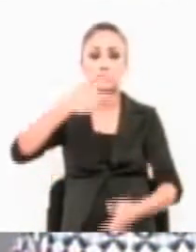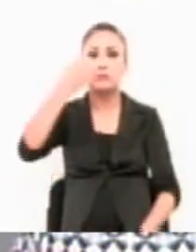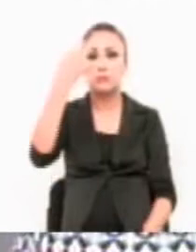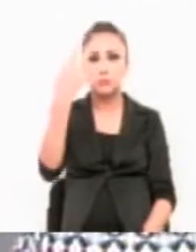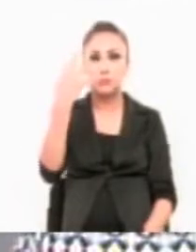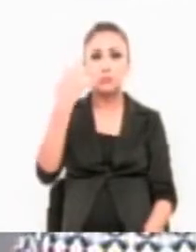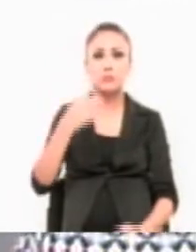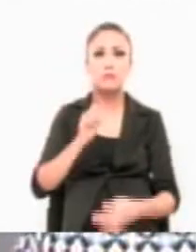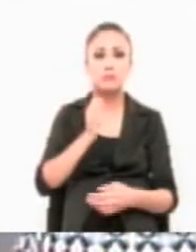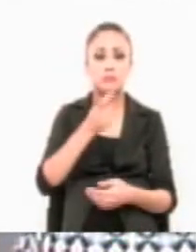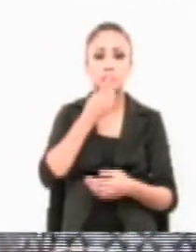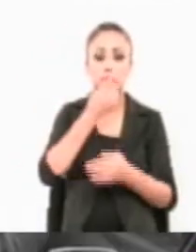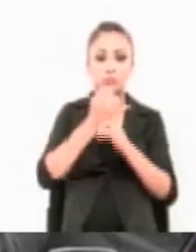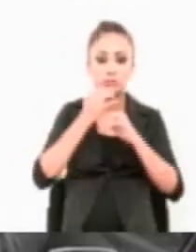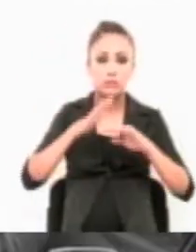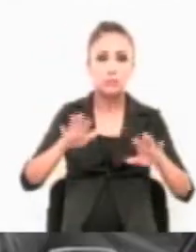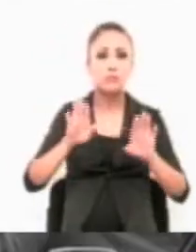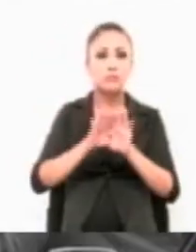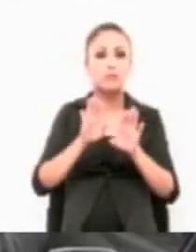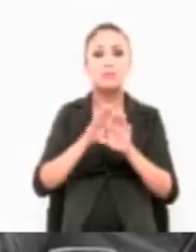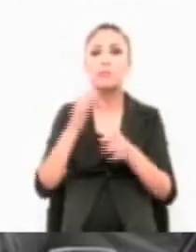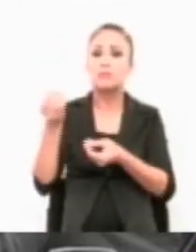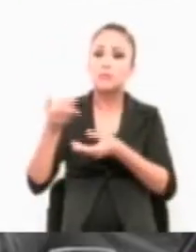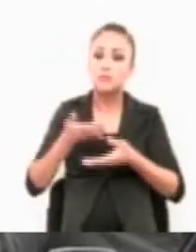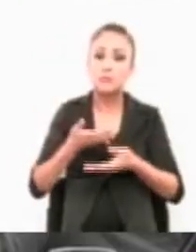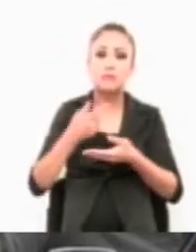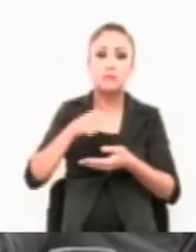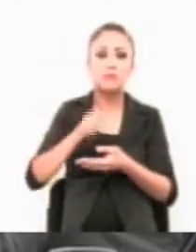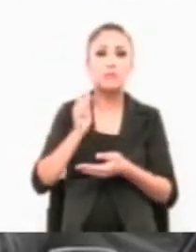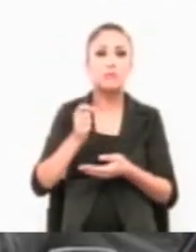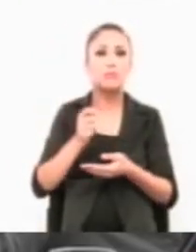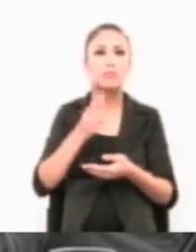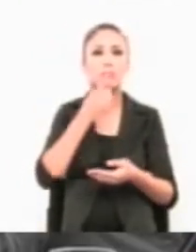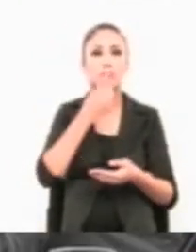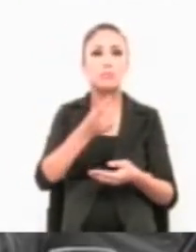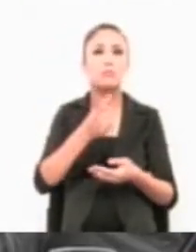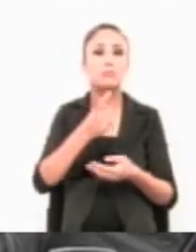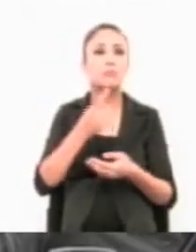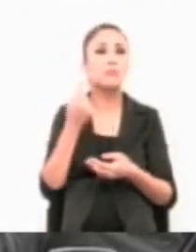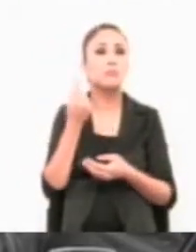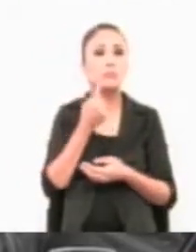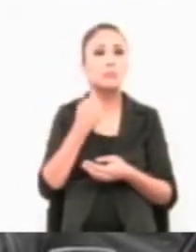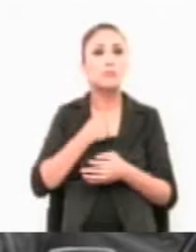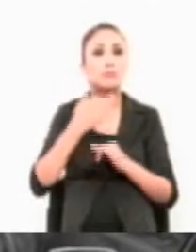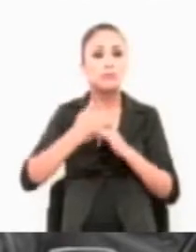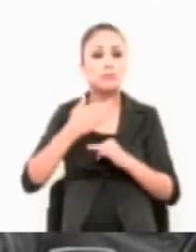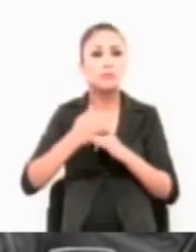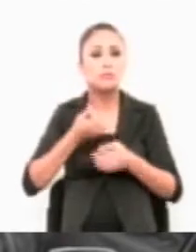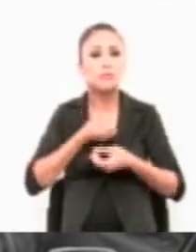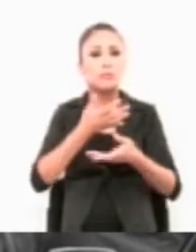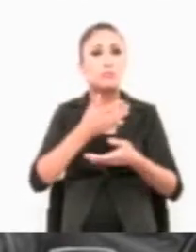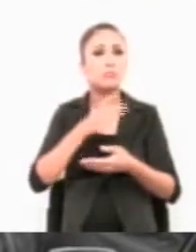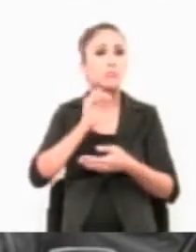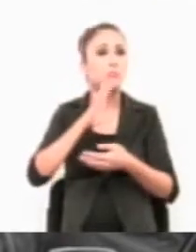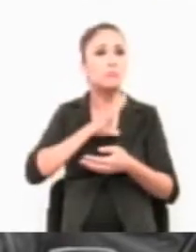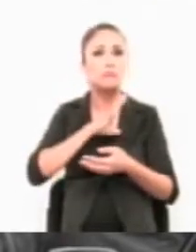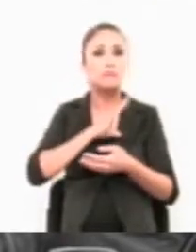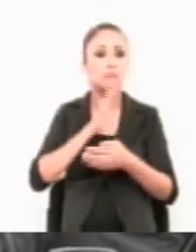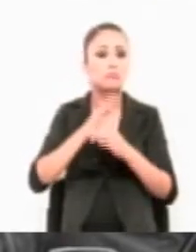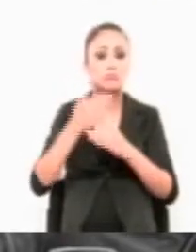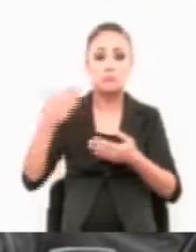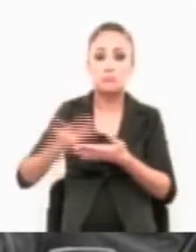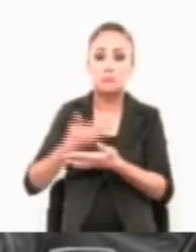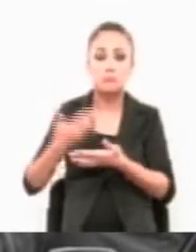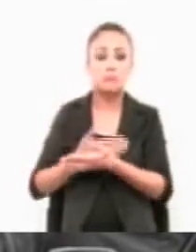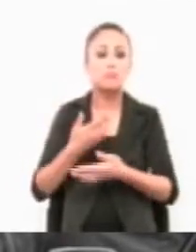y es el relativo al informe que rinde la Secretaría sobre la correspondencia recibida, de la cual me permito manifestarle que no hay correspondencia que deba dar